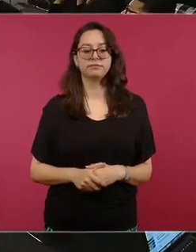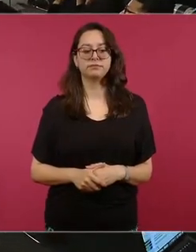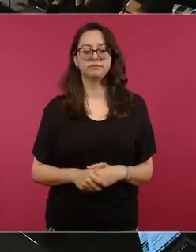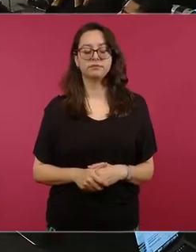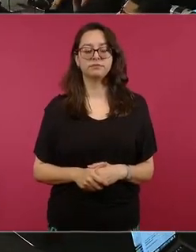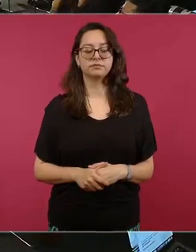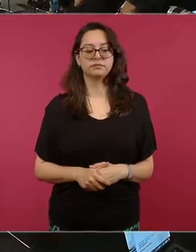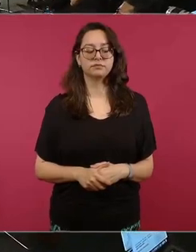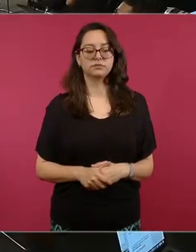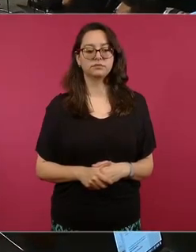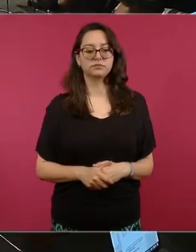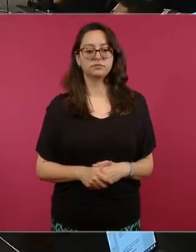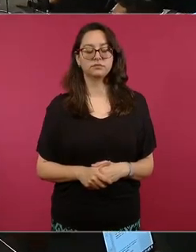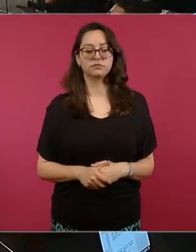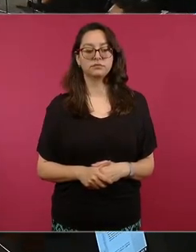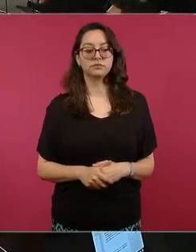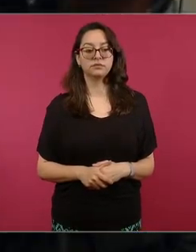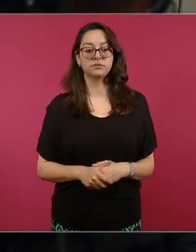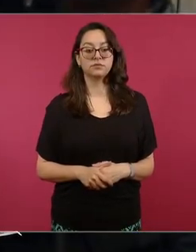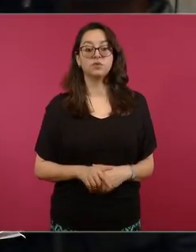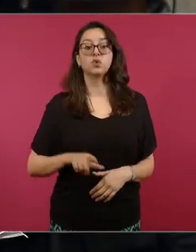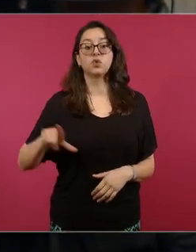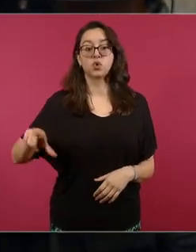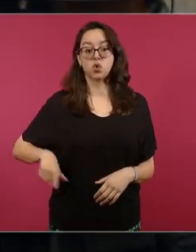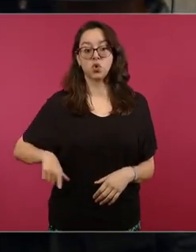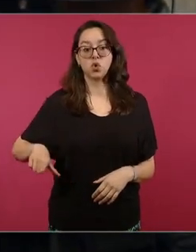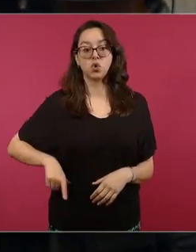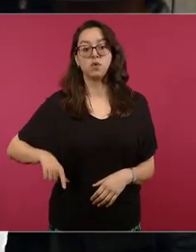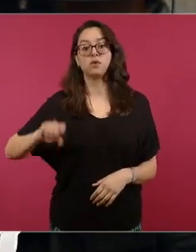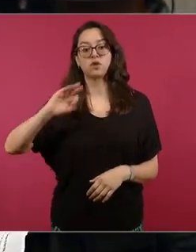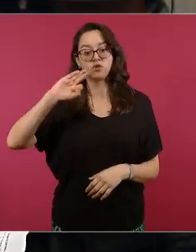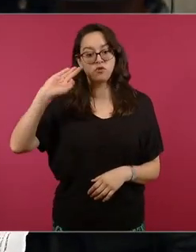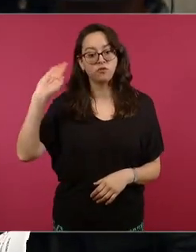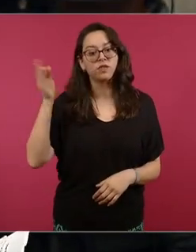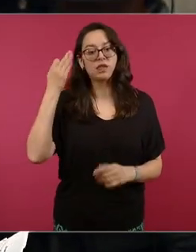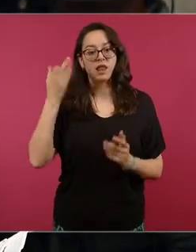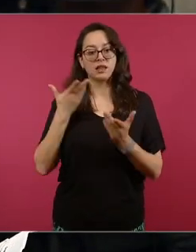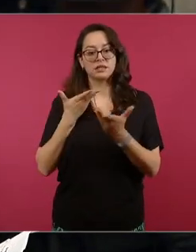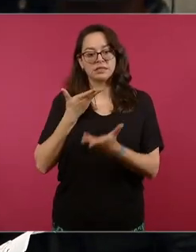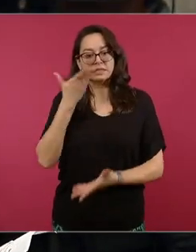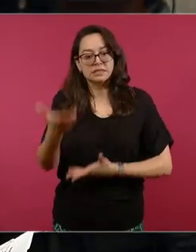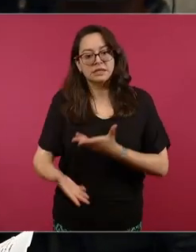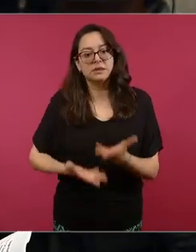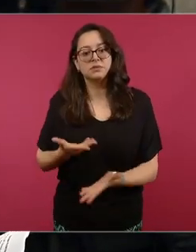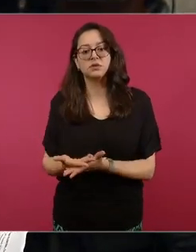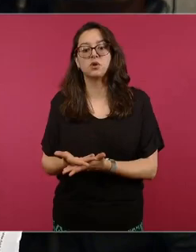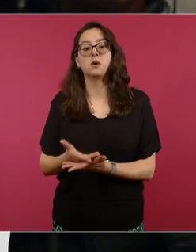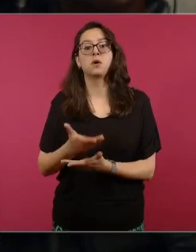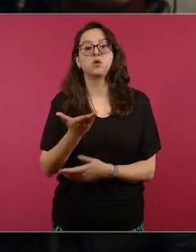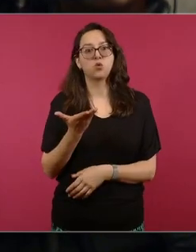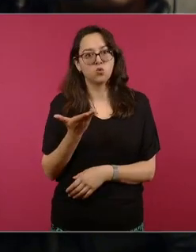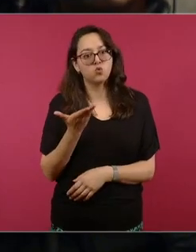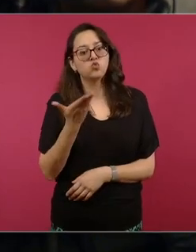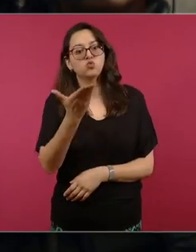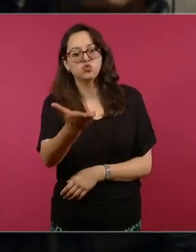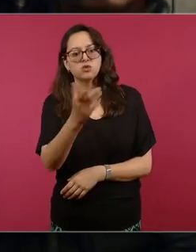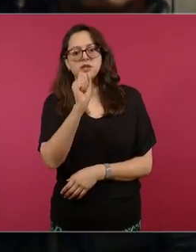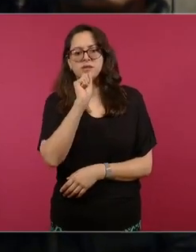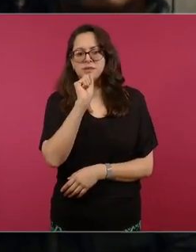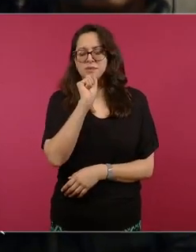funcionarios del del gobierno federal y usted mismo presidente han dado cifras